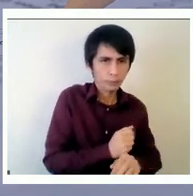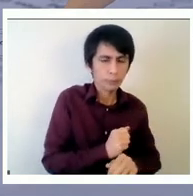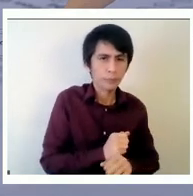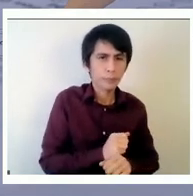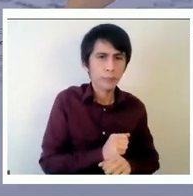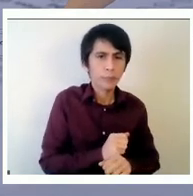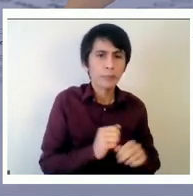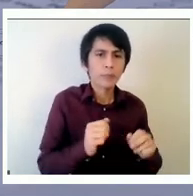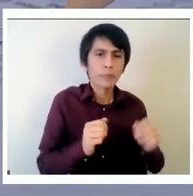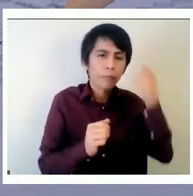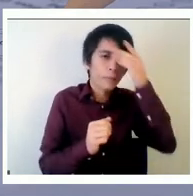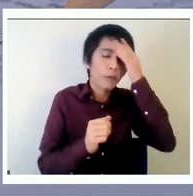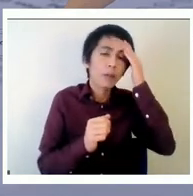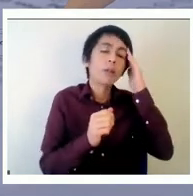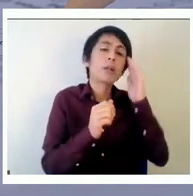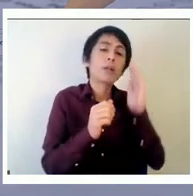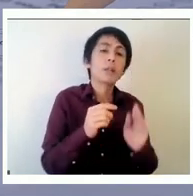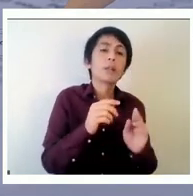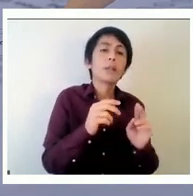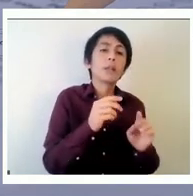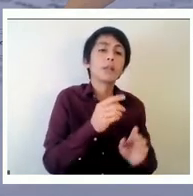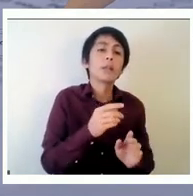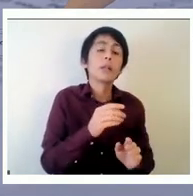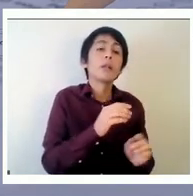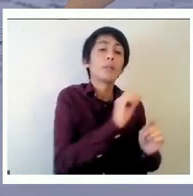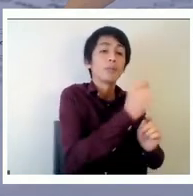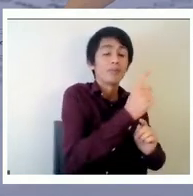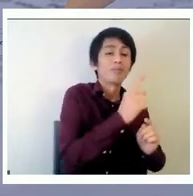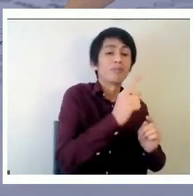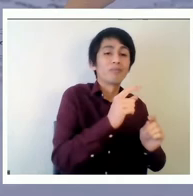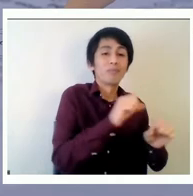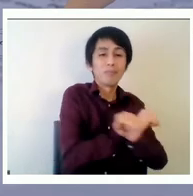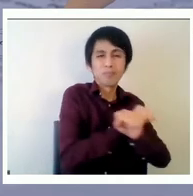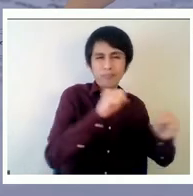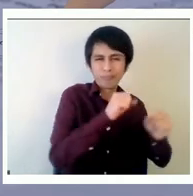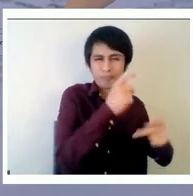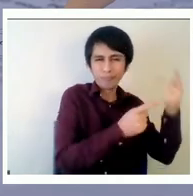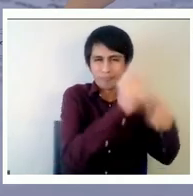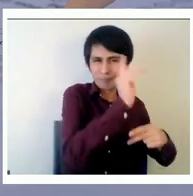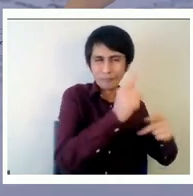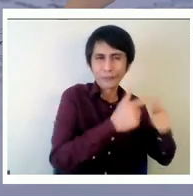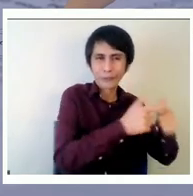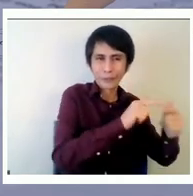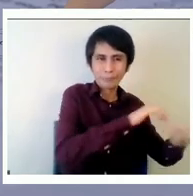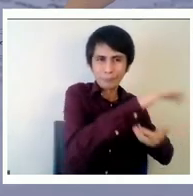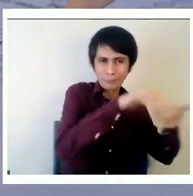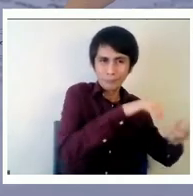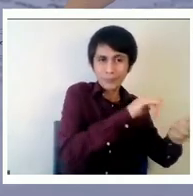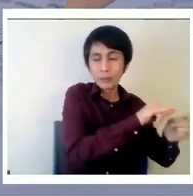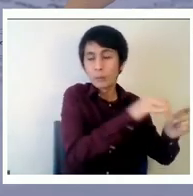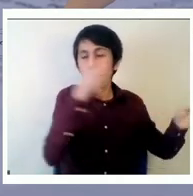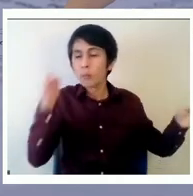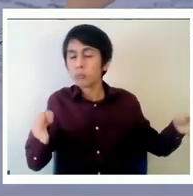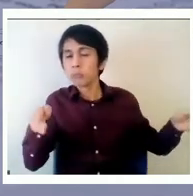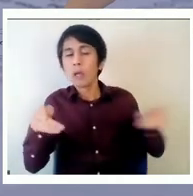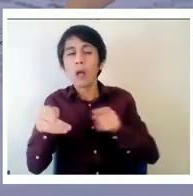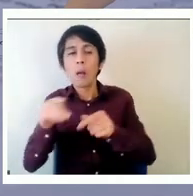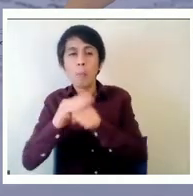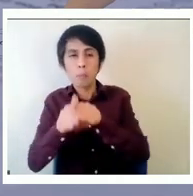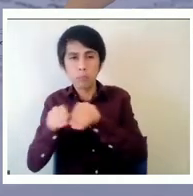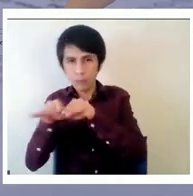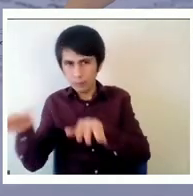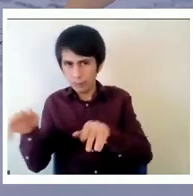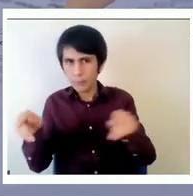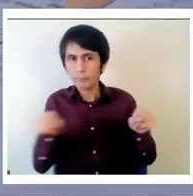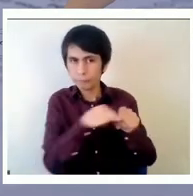o este estallido y la pandemia el sistema para ser lo más